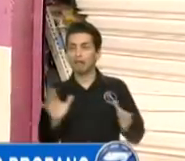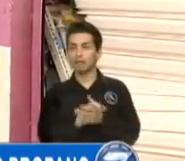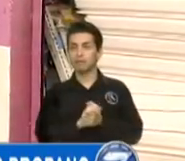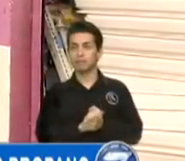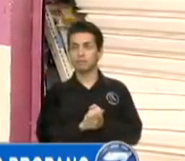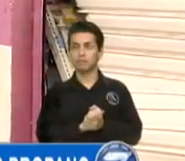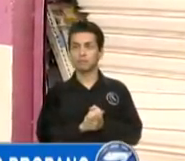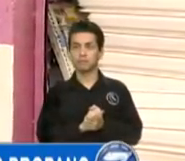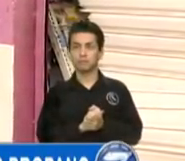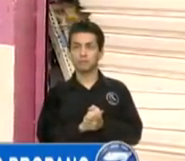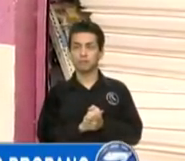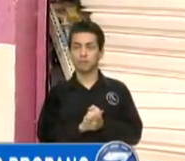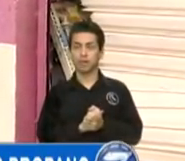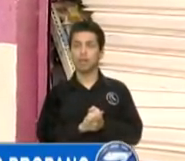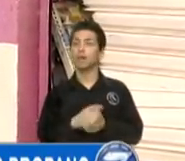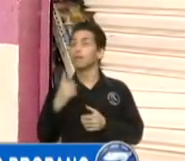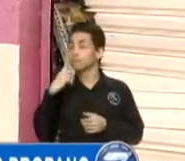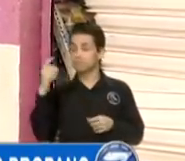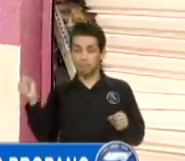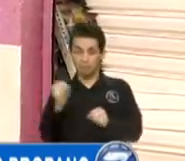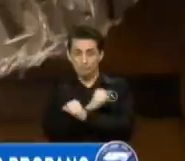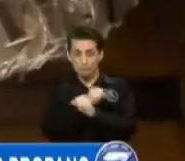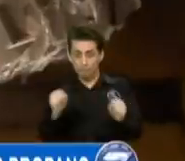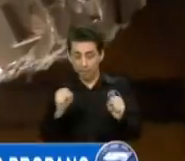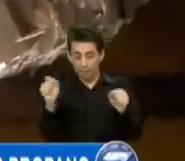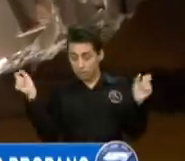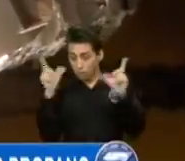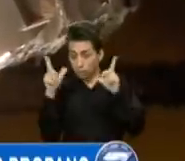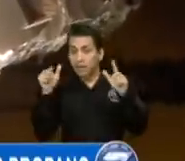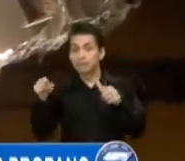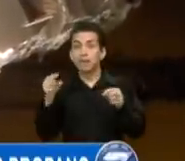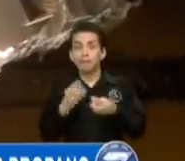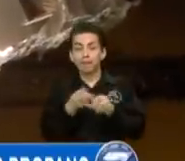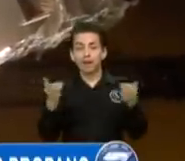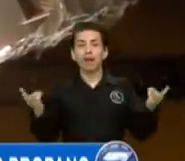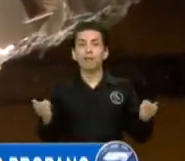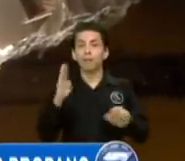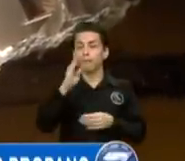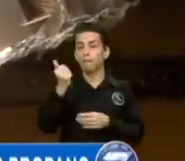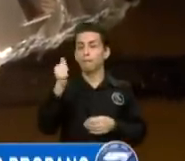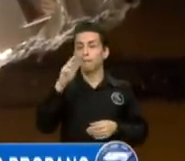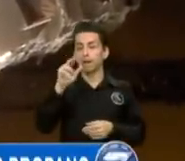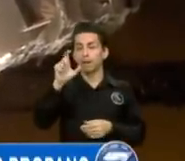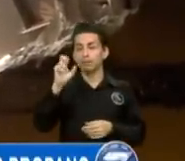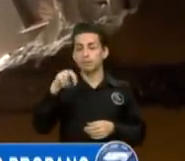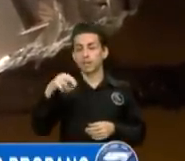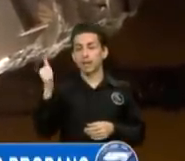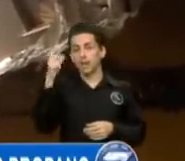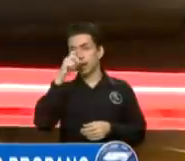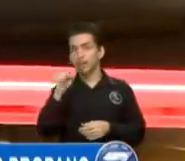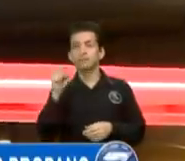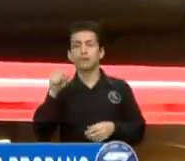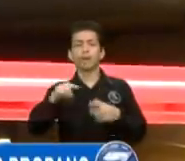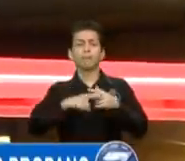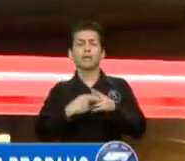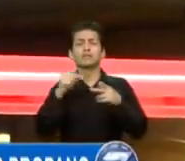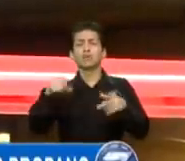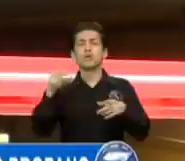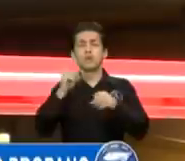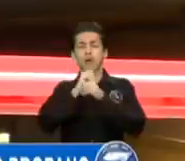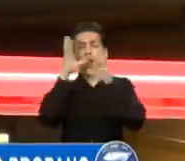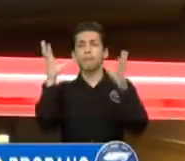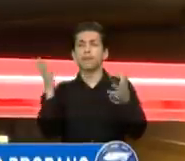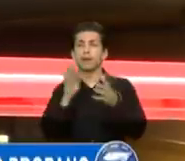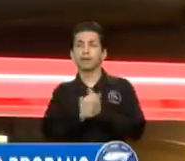Una explosión sorprendió a inquilinos del mercado de Bárcena Villanueva cuando iniciaban su jornada. El mal manejo en el